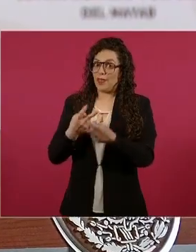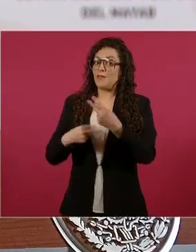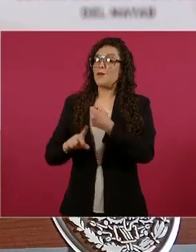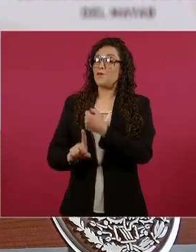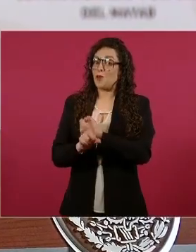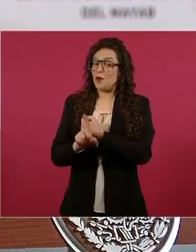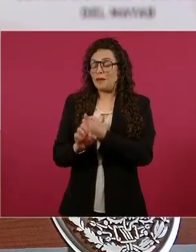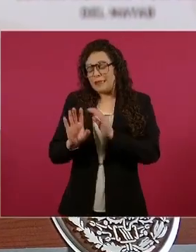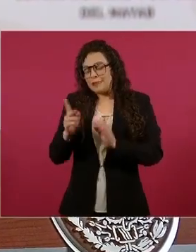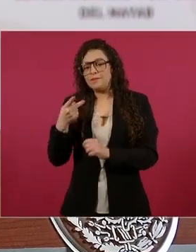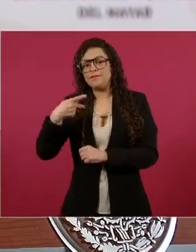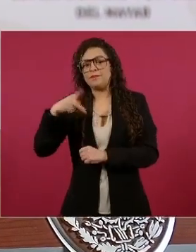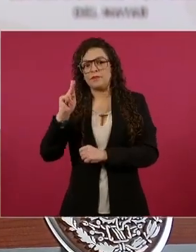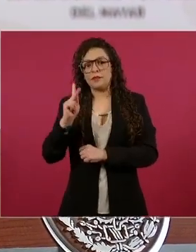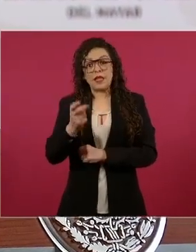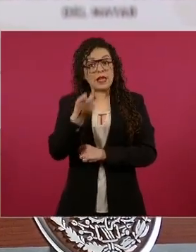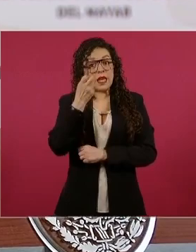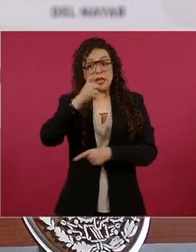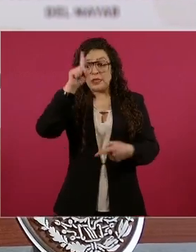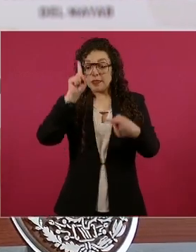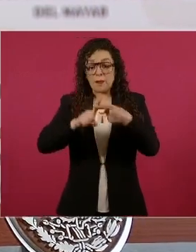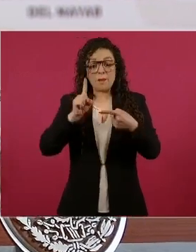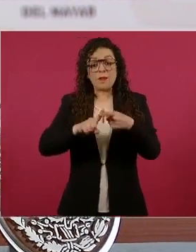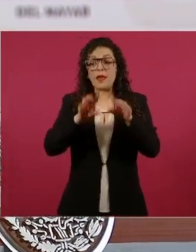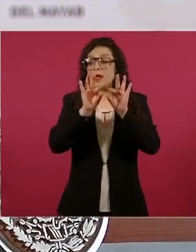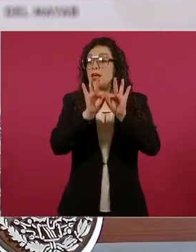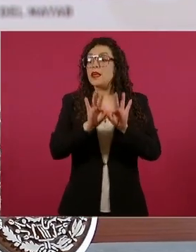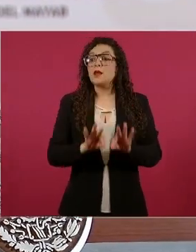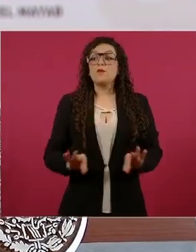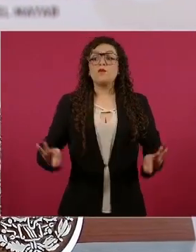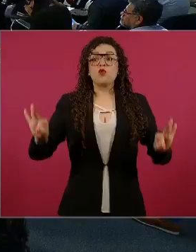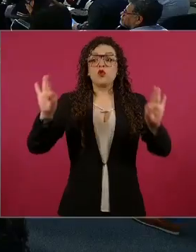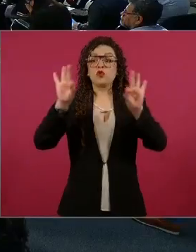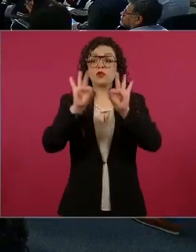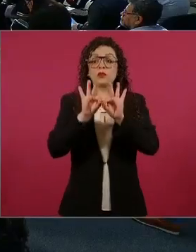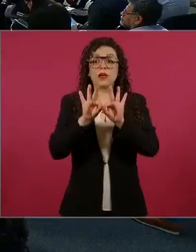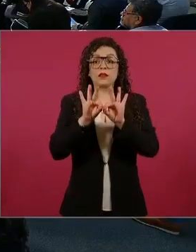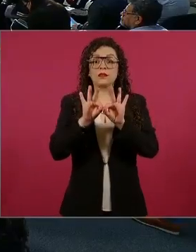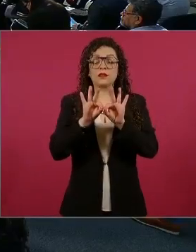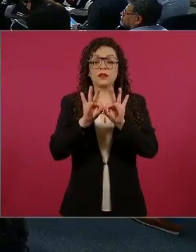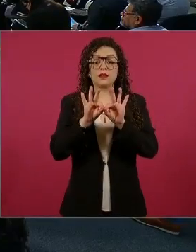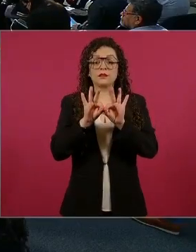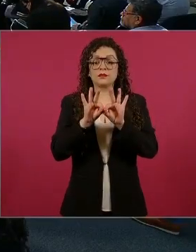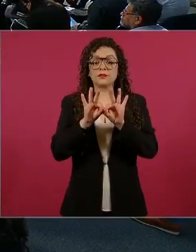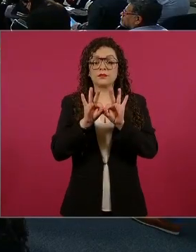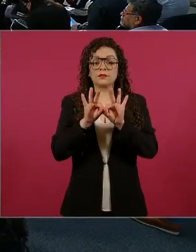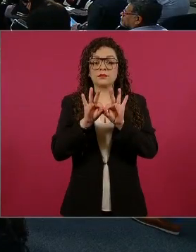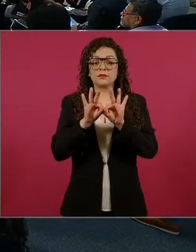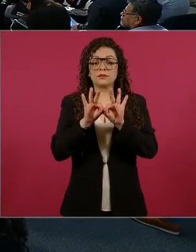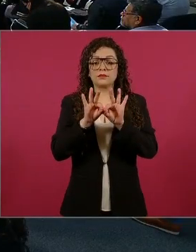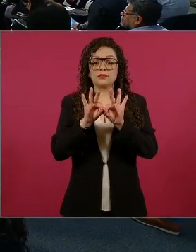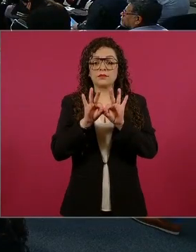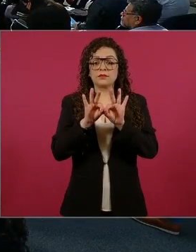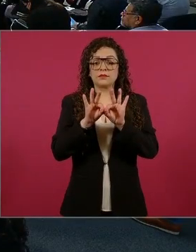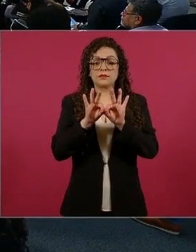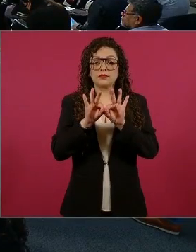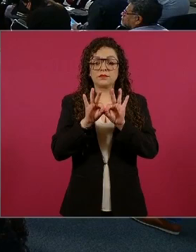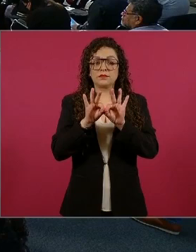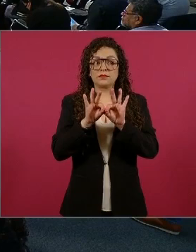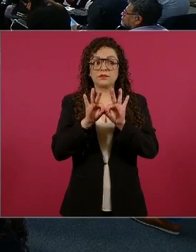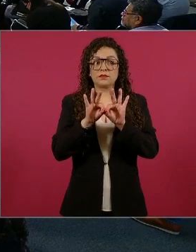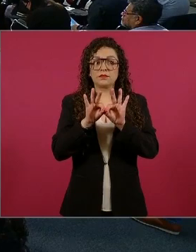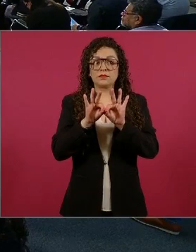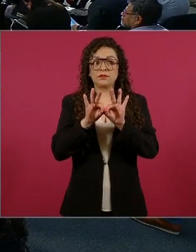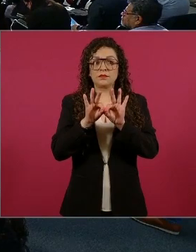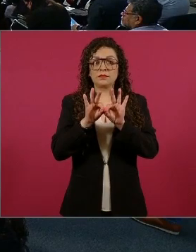me gusta